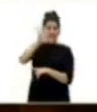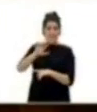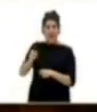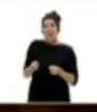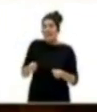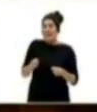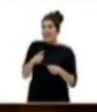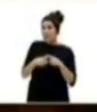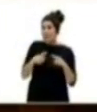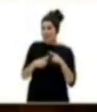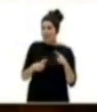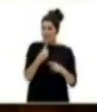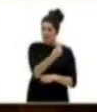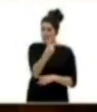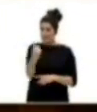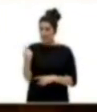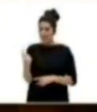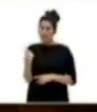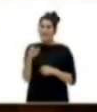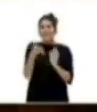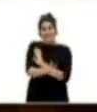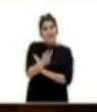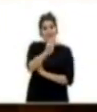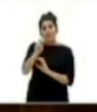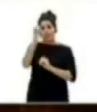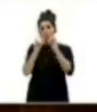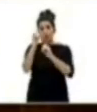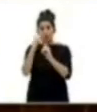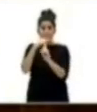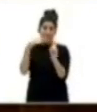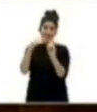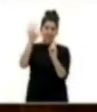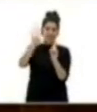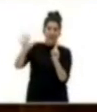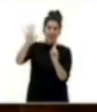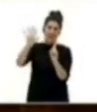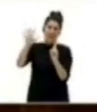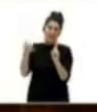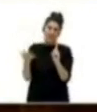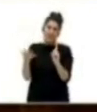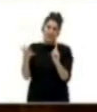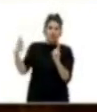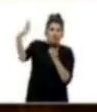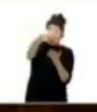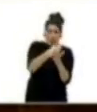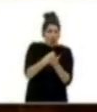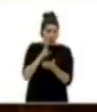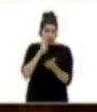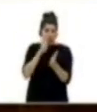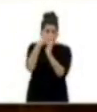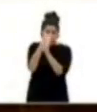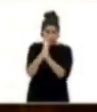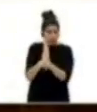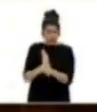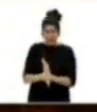medio por persona. Estamos en un 22% por debajo de la media estatal. Todo esto a lo que nos ha llevado